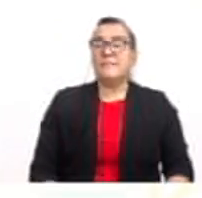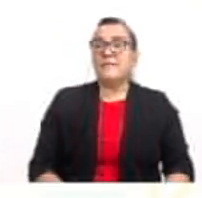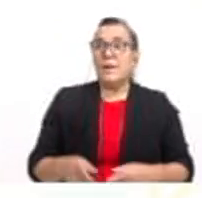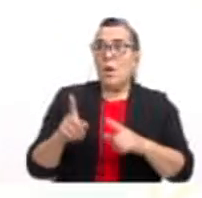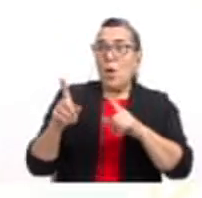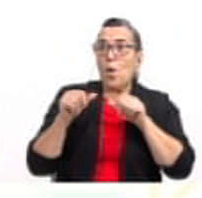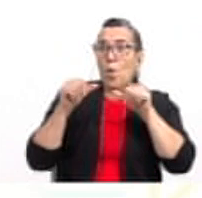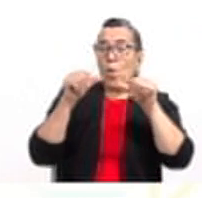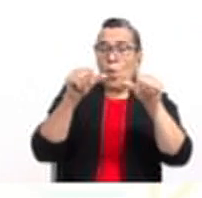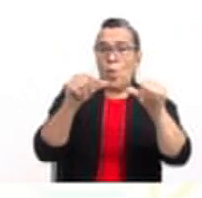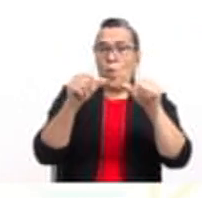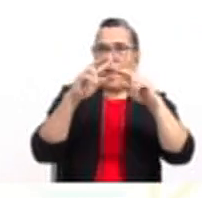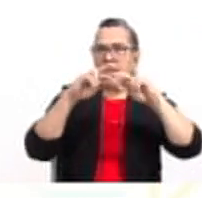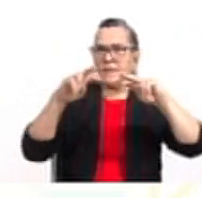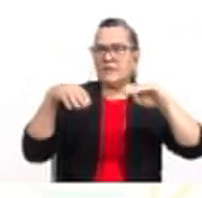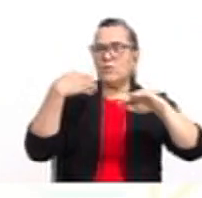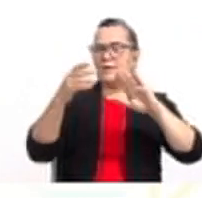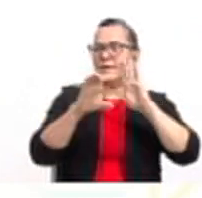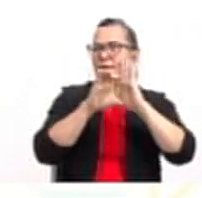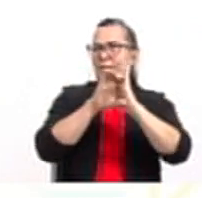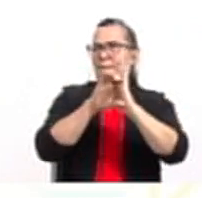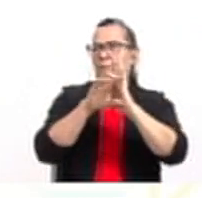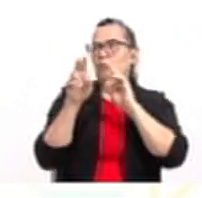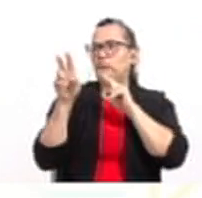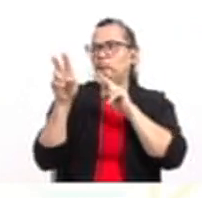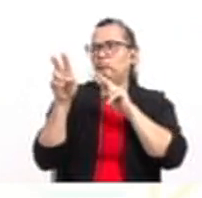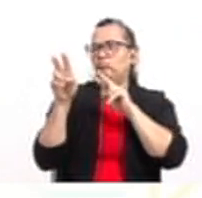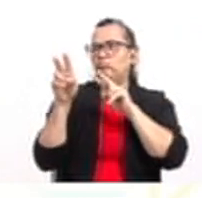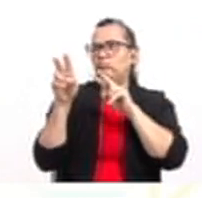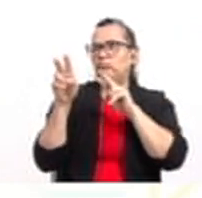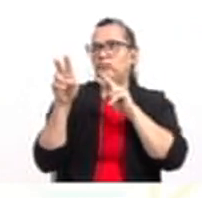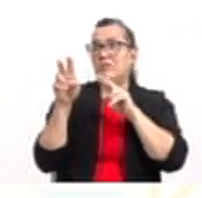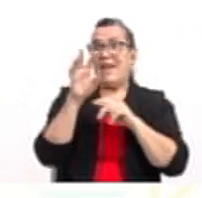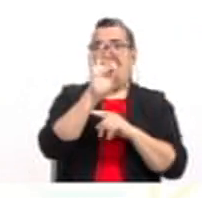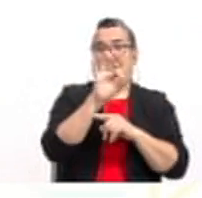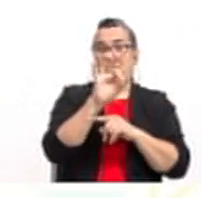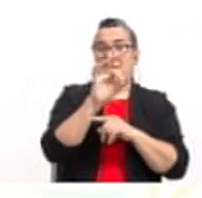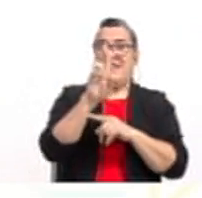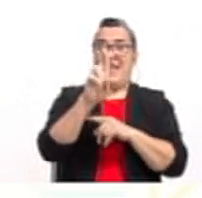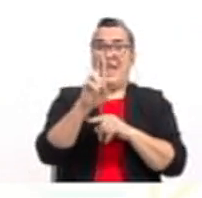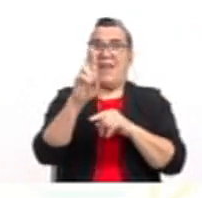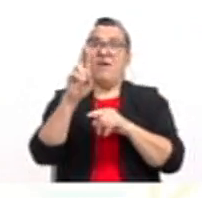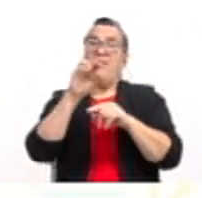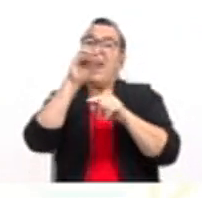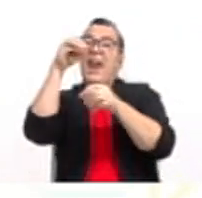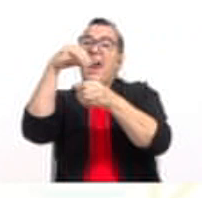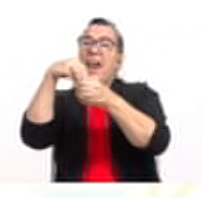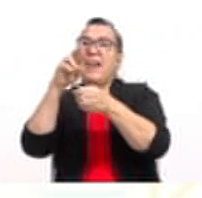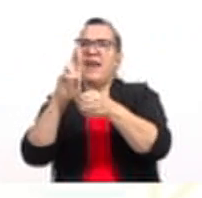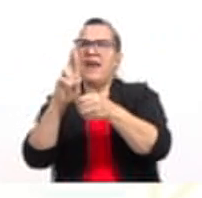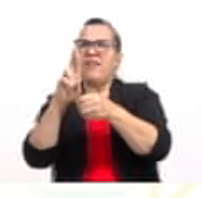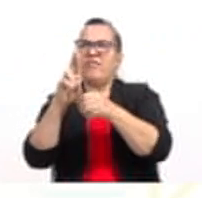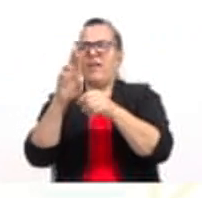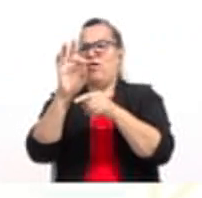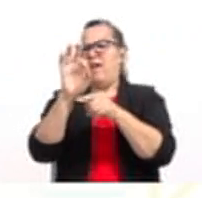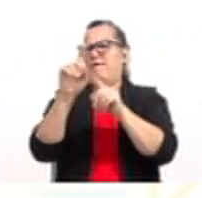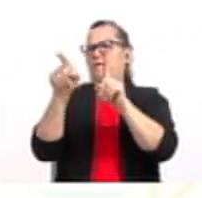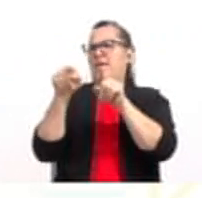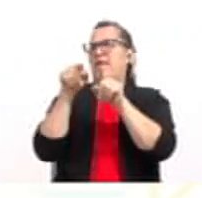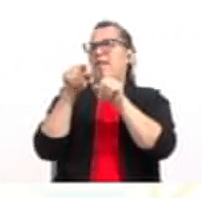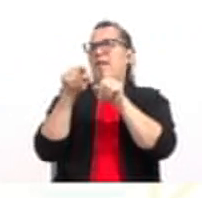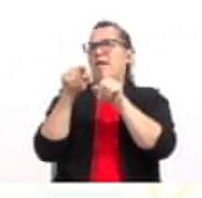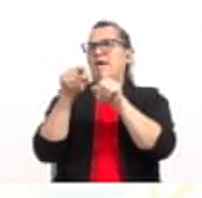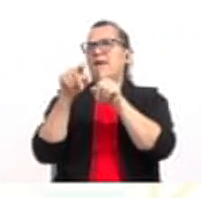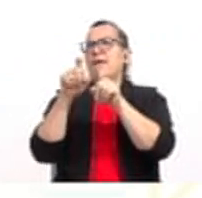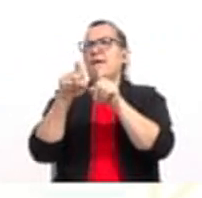Continuamos ahora analizando el siguiente ejemplo. Observemos que tenemos f de r en r, donde f de x es igual a